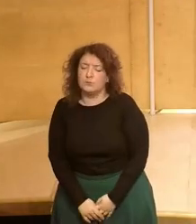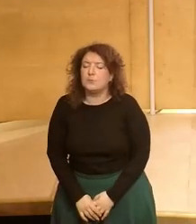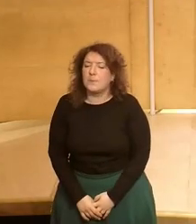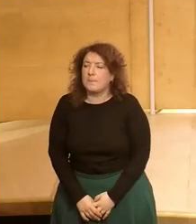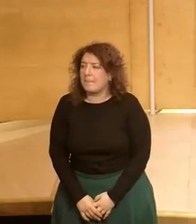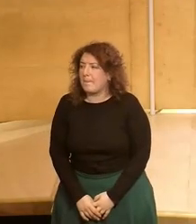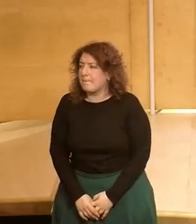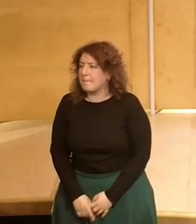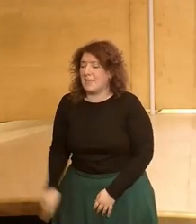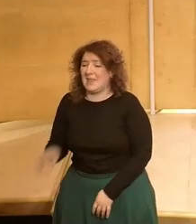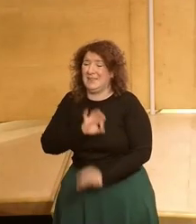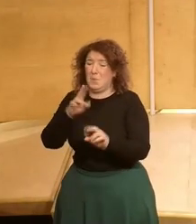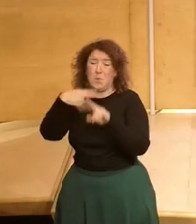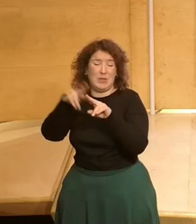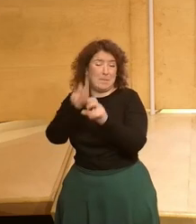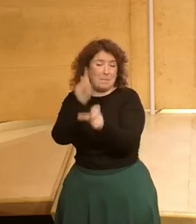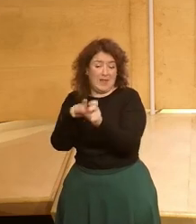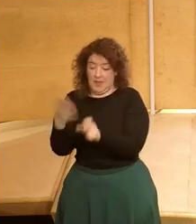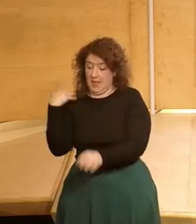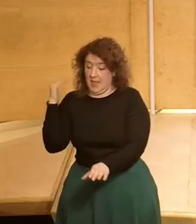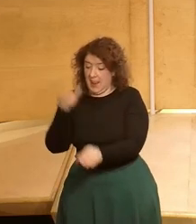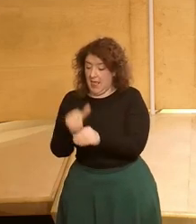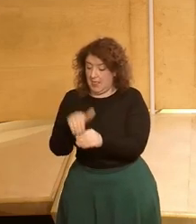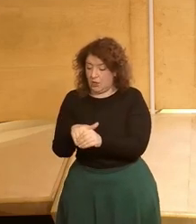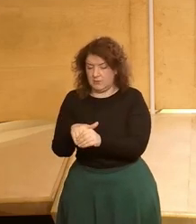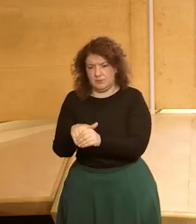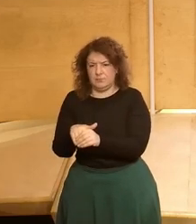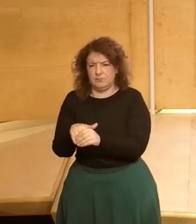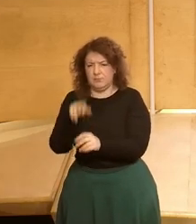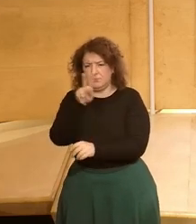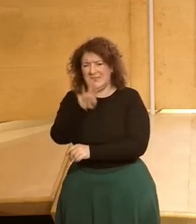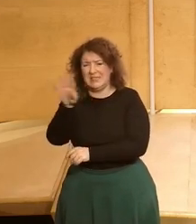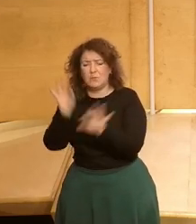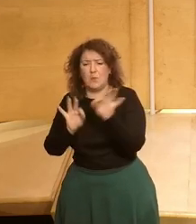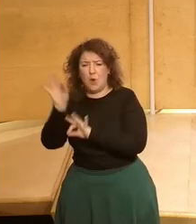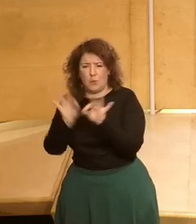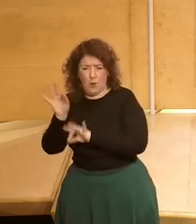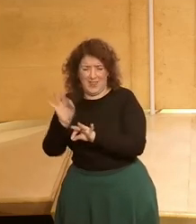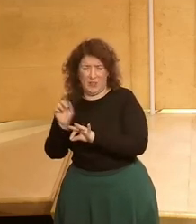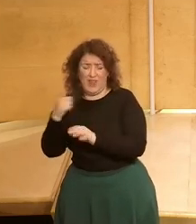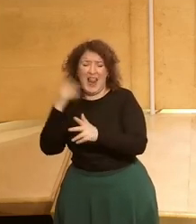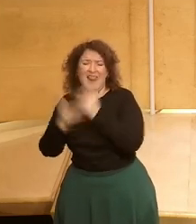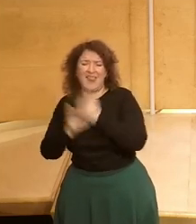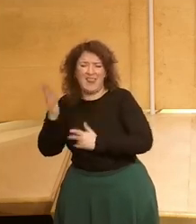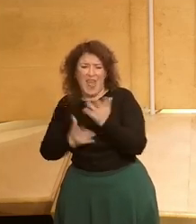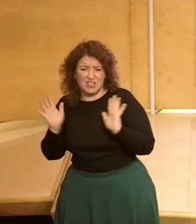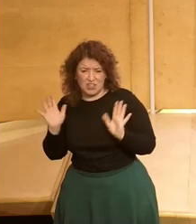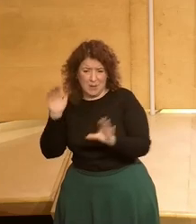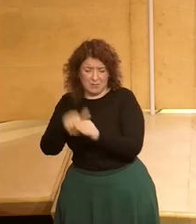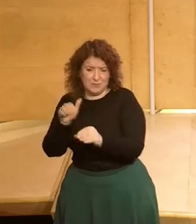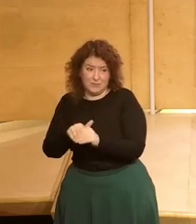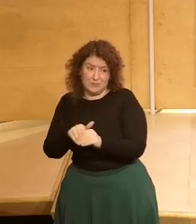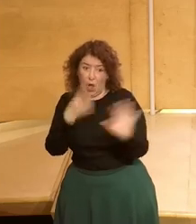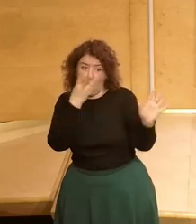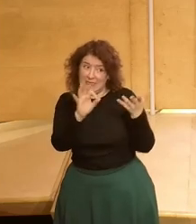sobre la participación política creo que fue en las últimas elecciones que los jóvenes eran un 23% del censo claro no es mucho el resto de